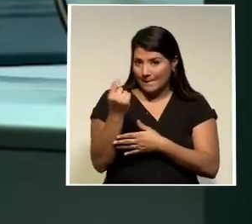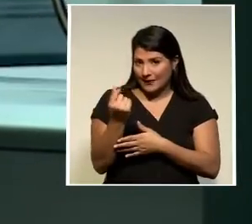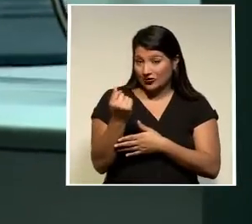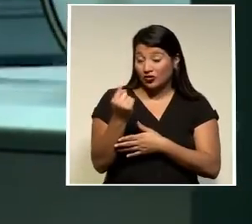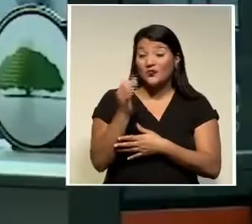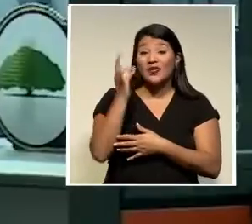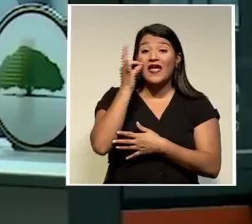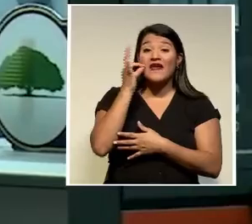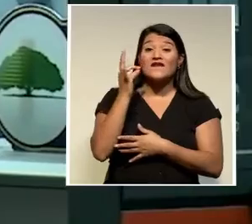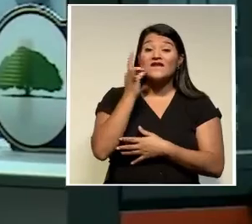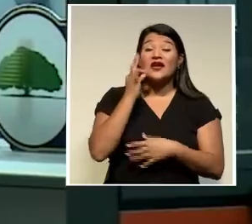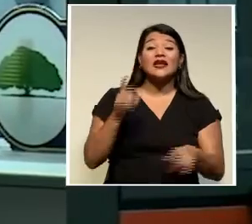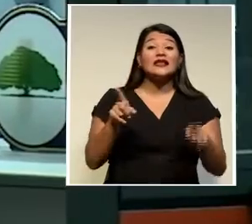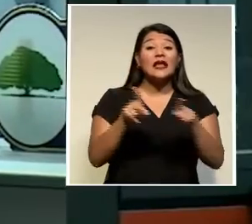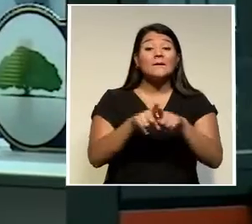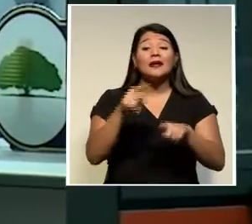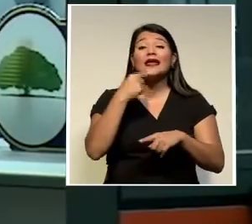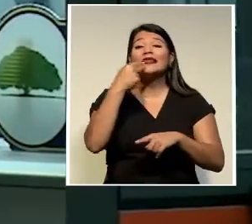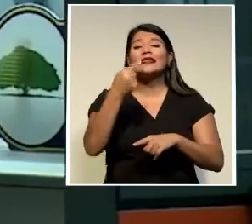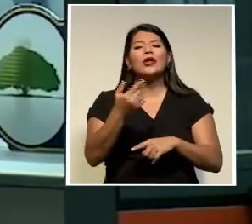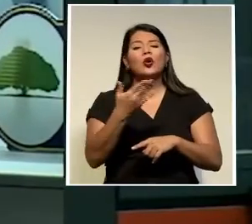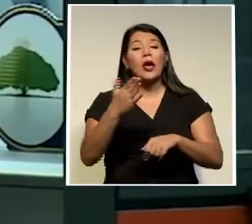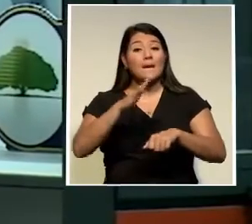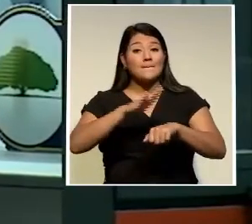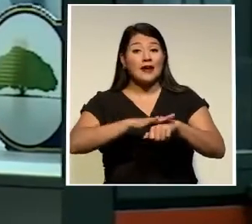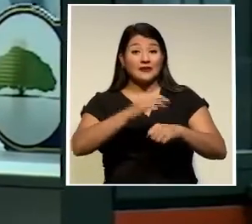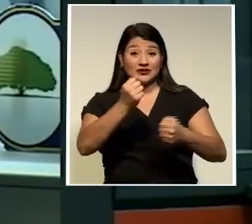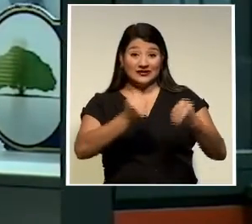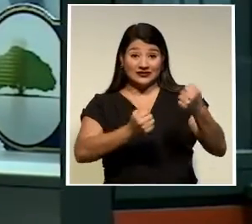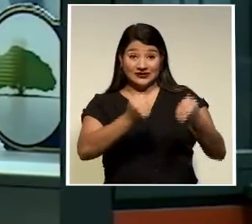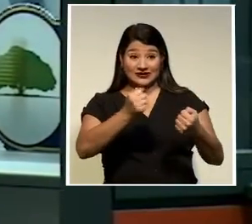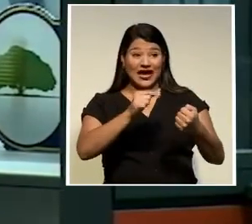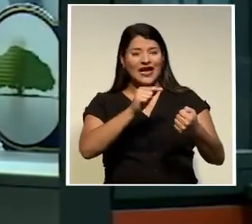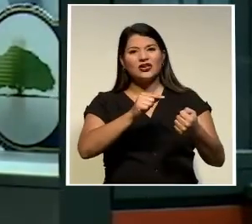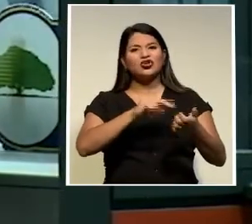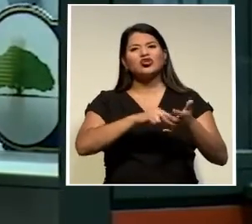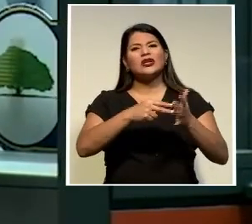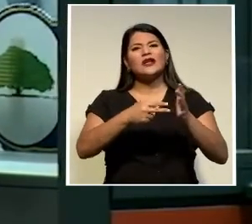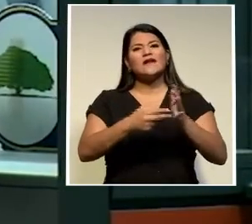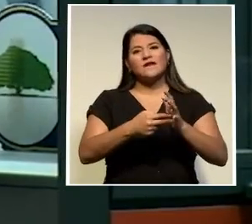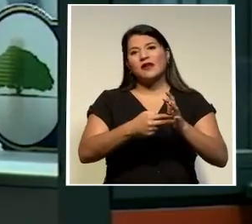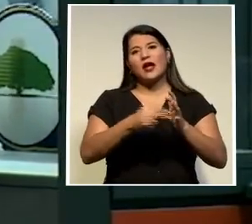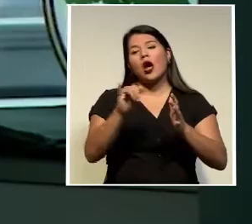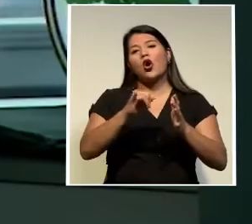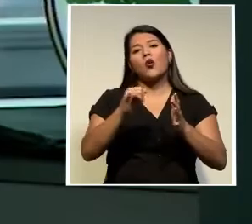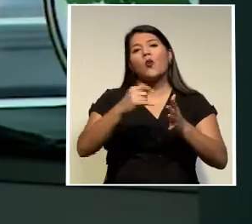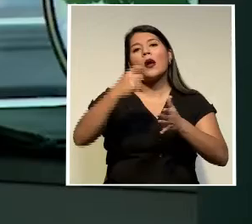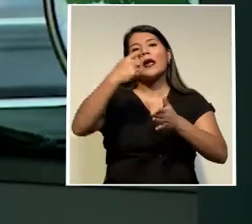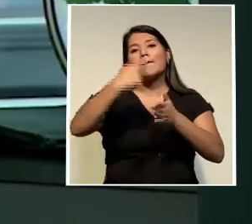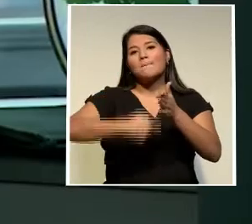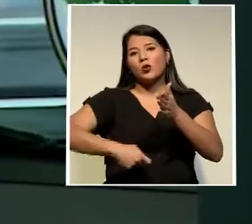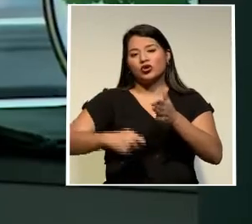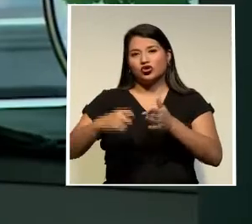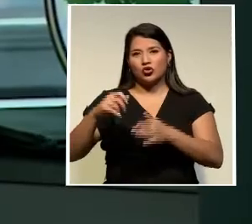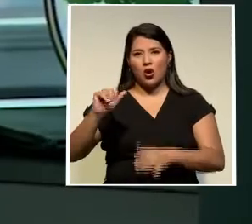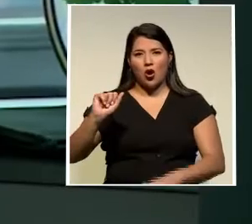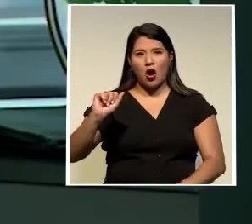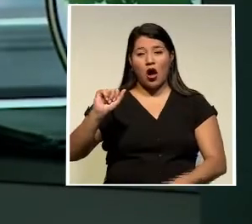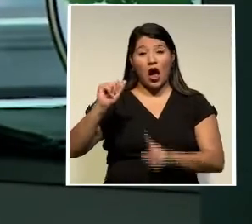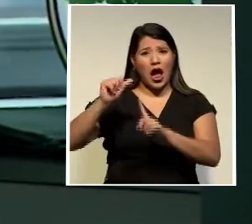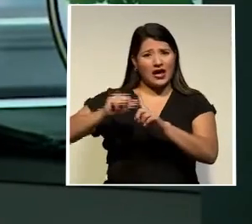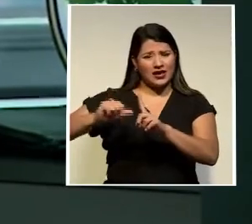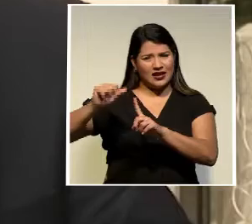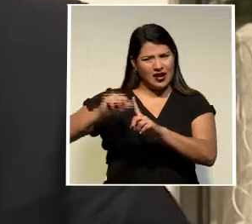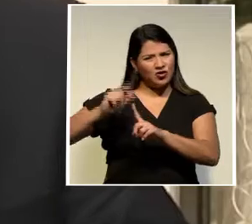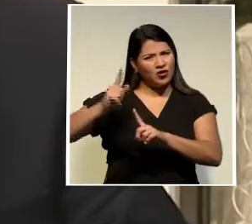además fue claro en que el marchamo se convirtió en un impuesto al aguinaldo el cual debe ser revisado lo que se ha convertido